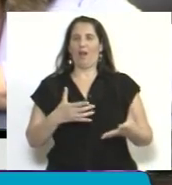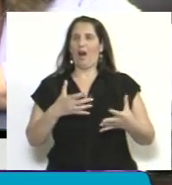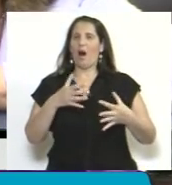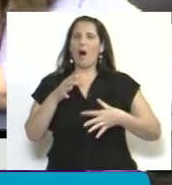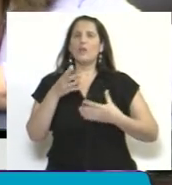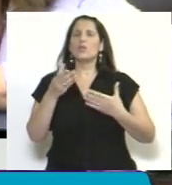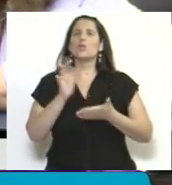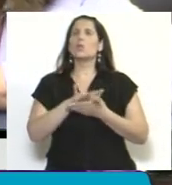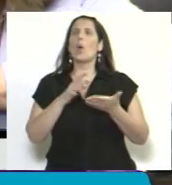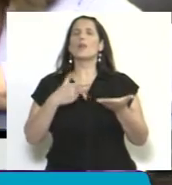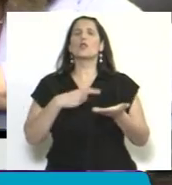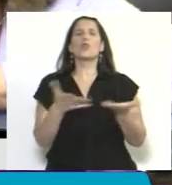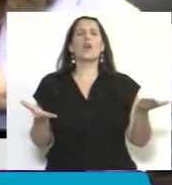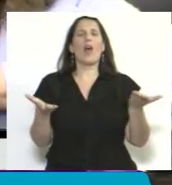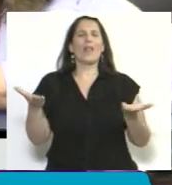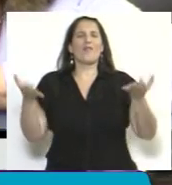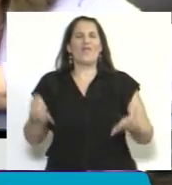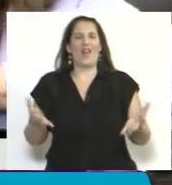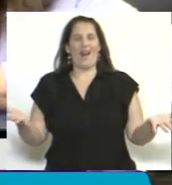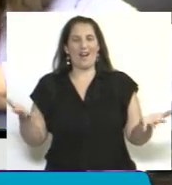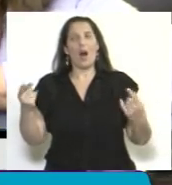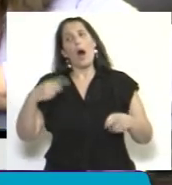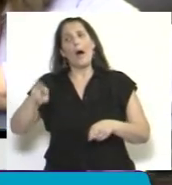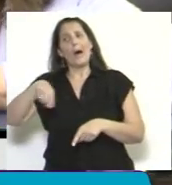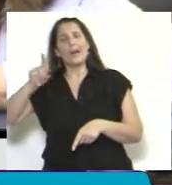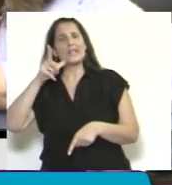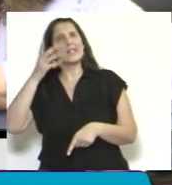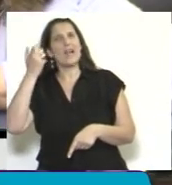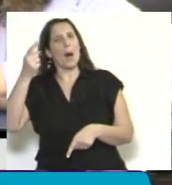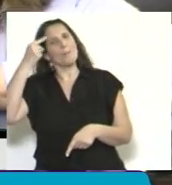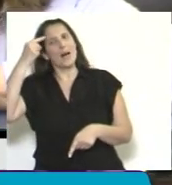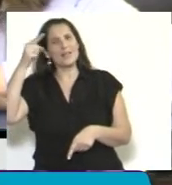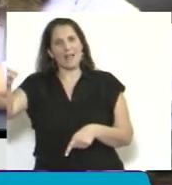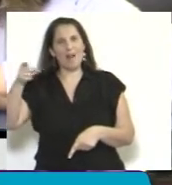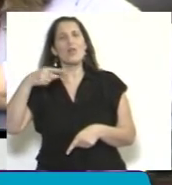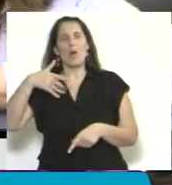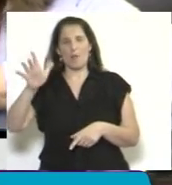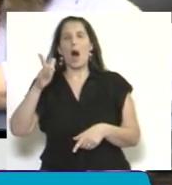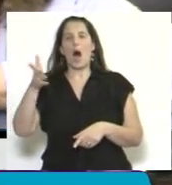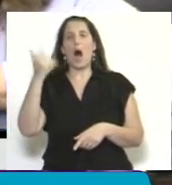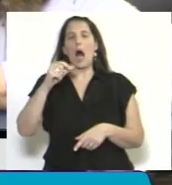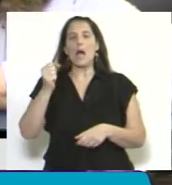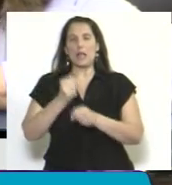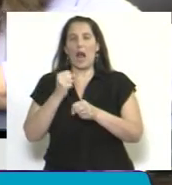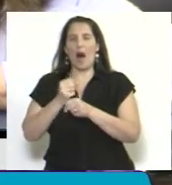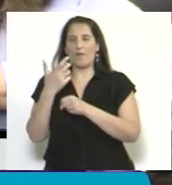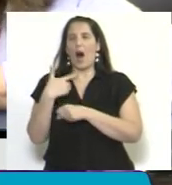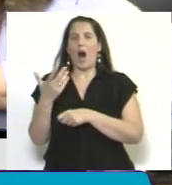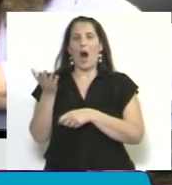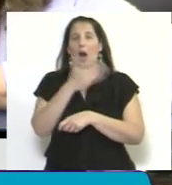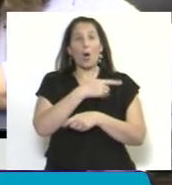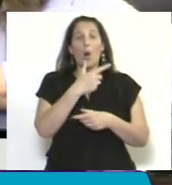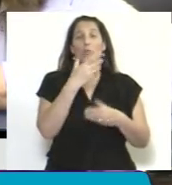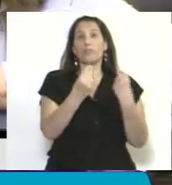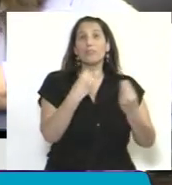justicia social? ¿O es que ya están pensando en que van a destruir el trabajo que le dio la dignidad a